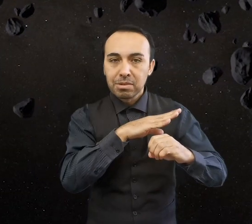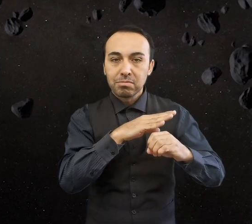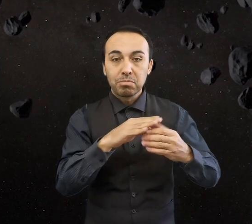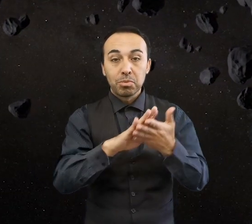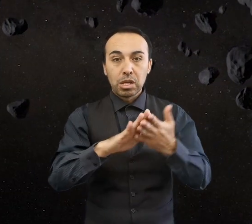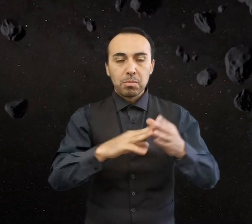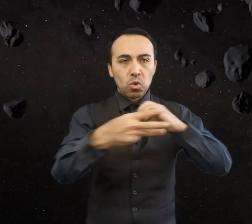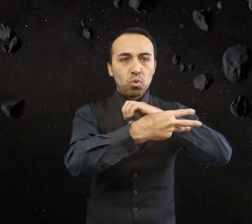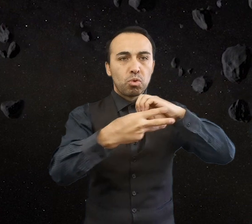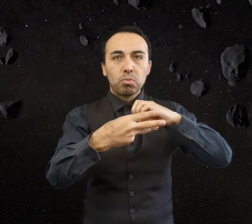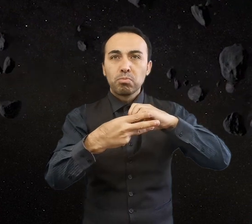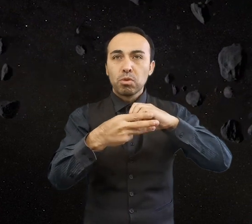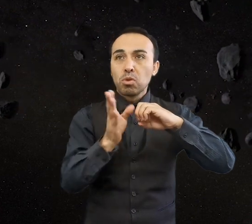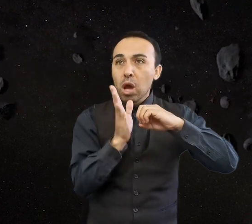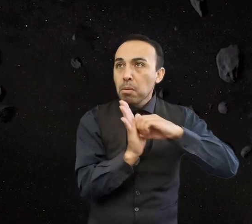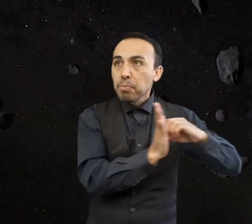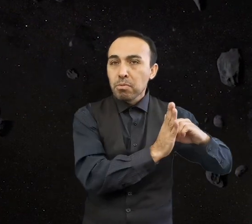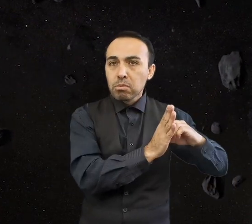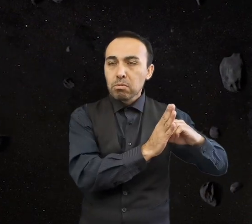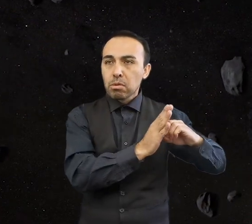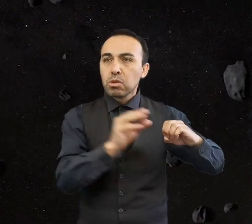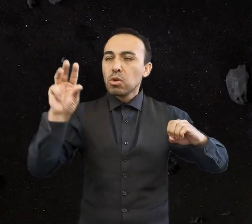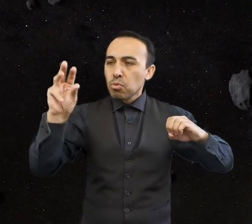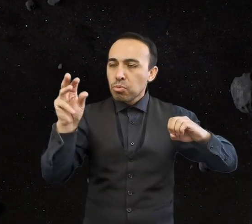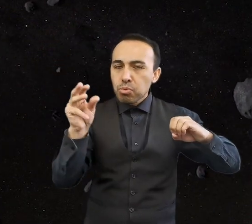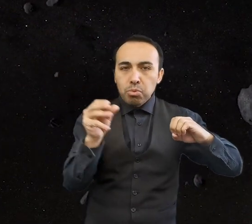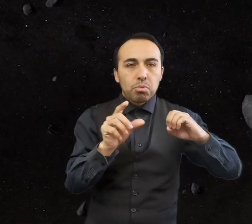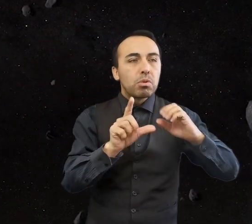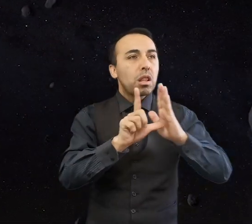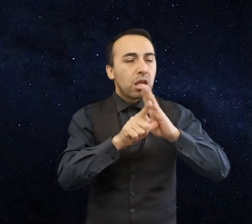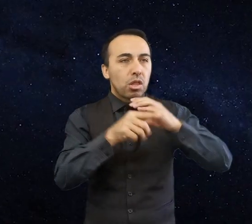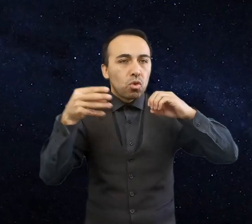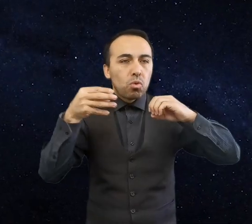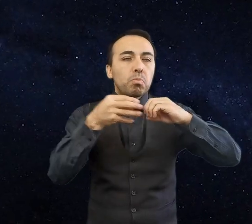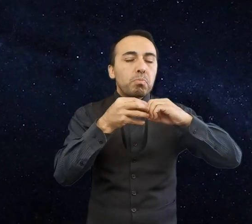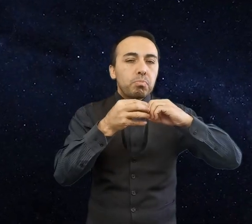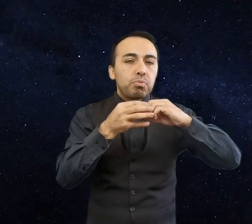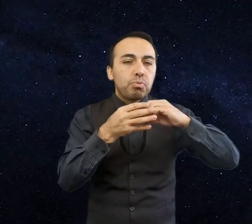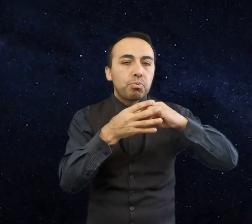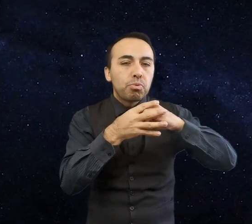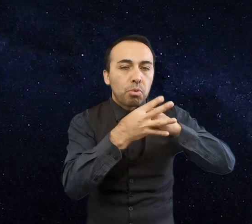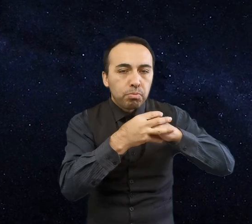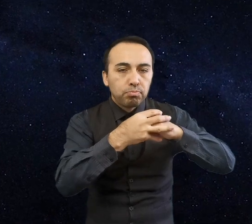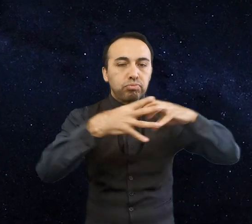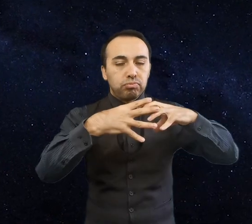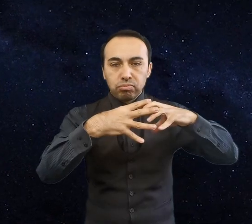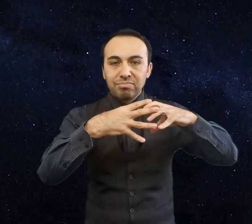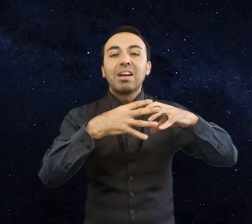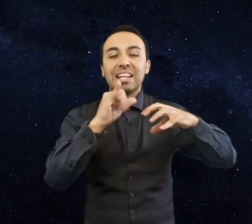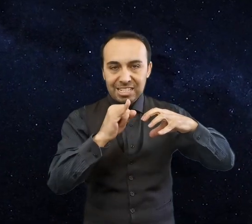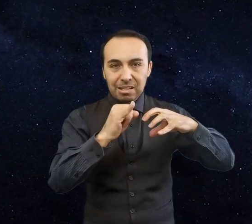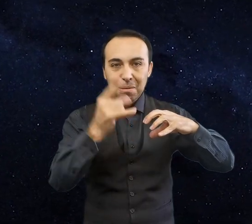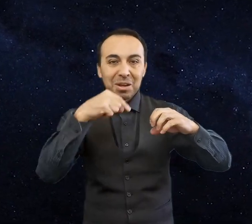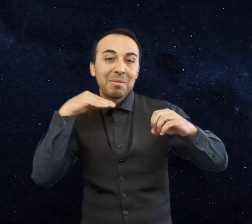un tiempo, la formación de un cuerpo mayor. Algunos fragmentos resultados de las colisiones entre asteroides se desplazan con